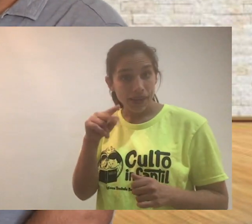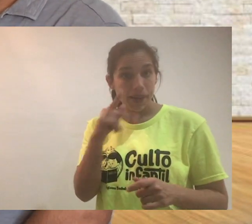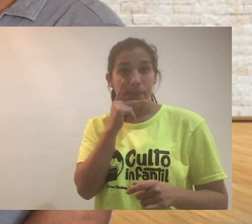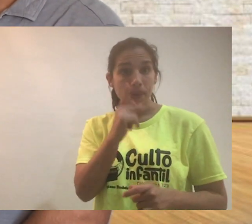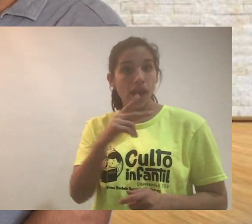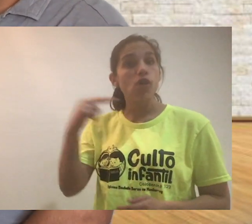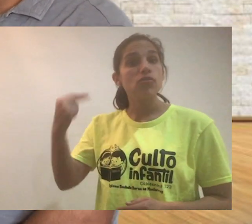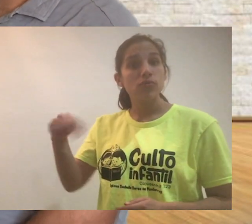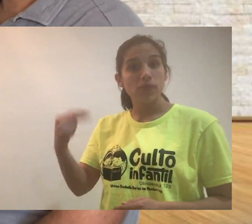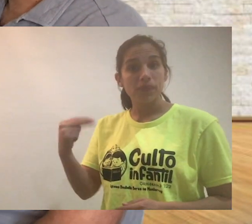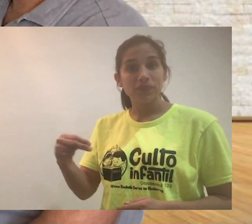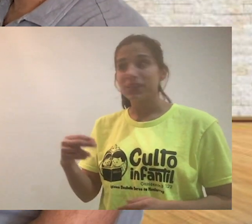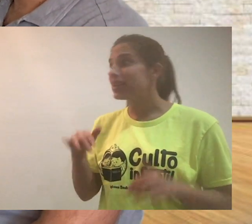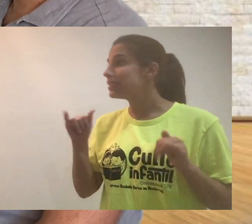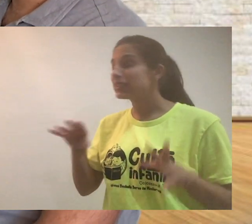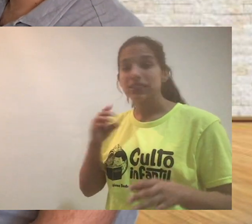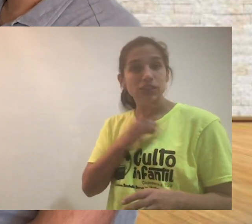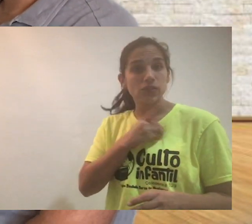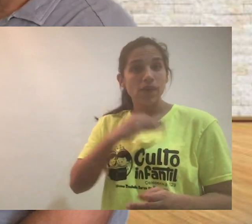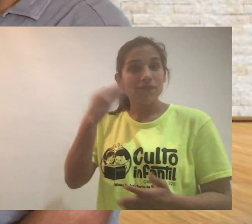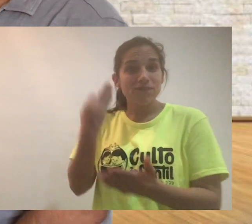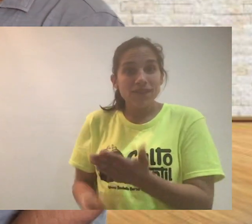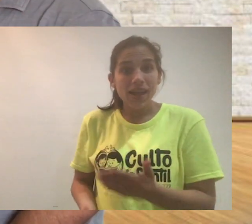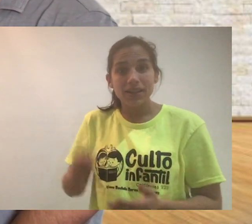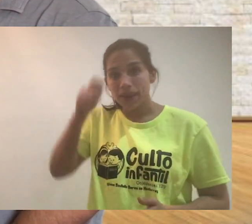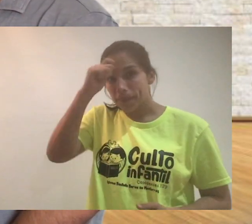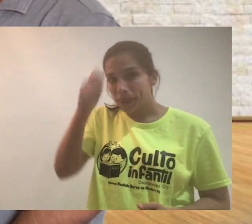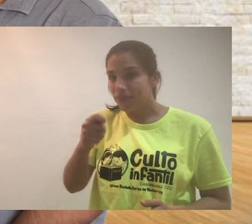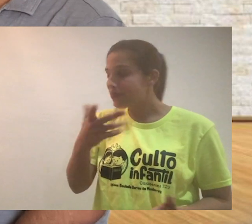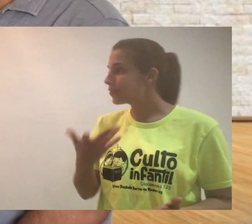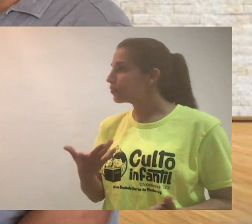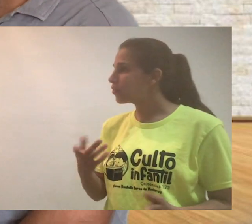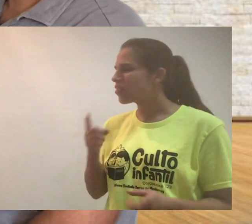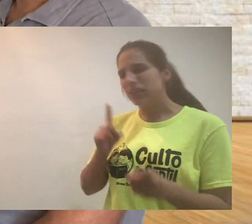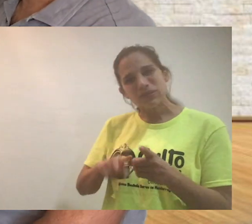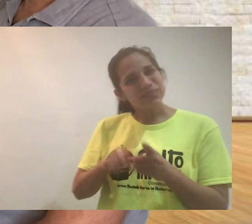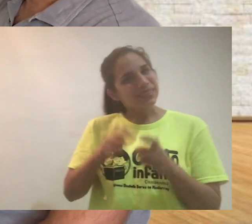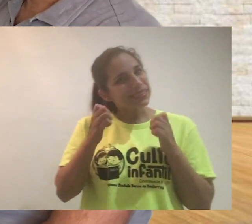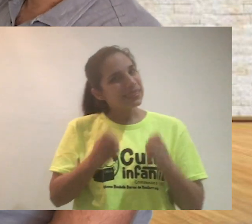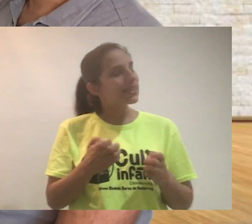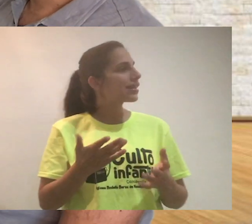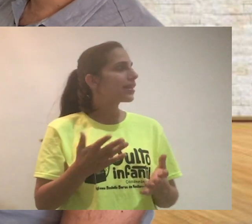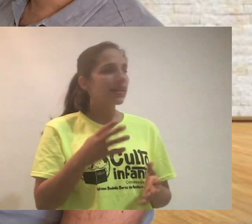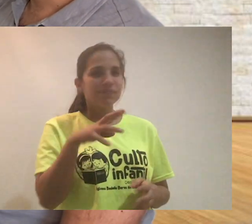yo ya vi nombre. Ya solo nos falta bendito. ¿Dónde estará?